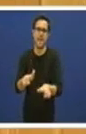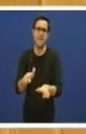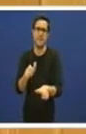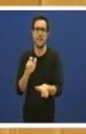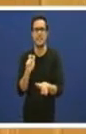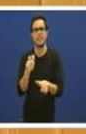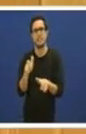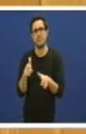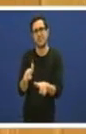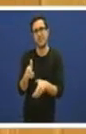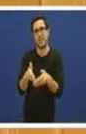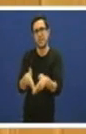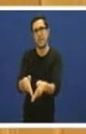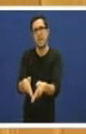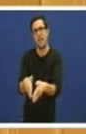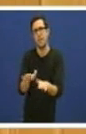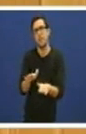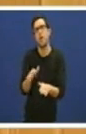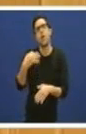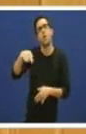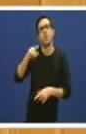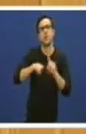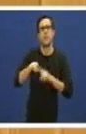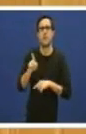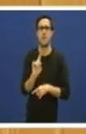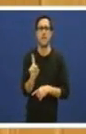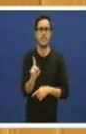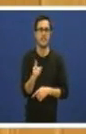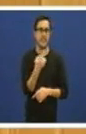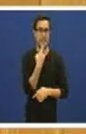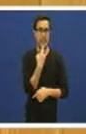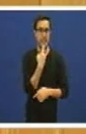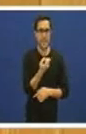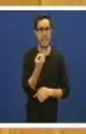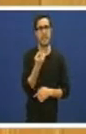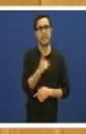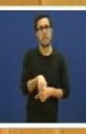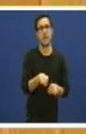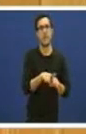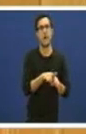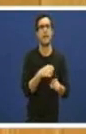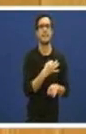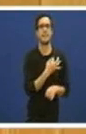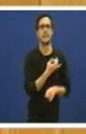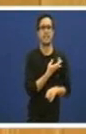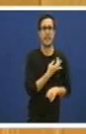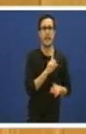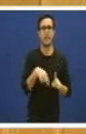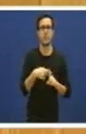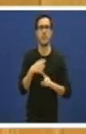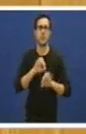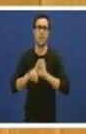así o teñen manifestado desde as propias centrais sindicais, como tamén as asociacións empresariais, demandando